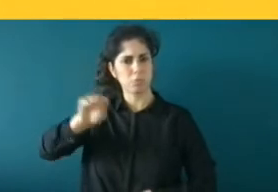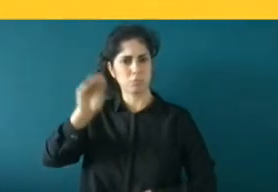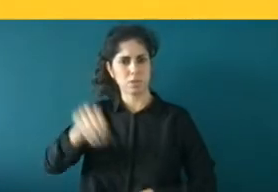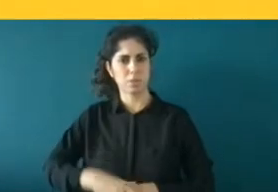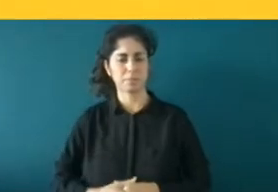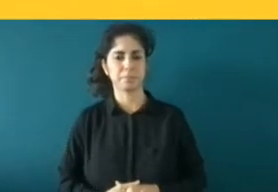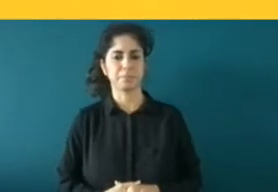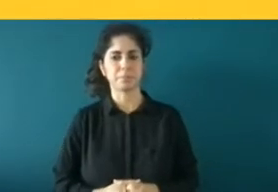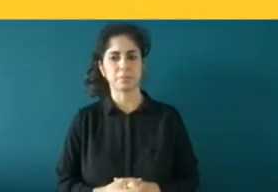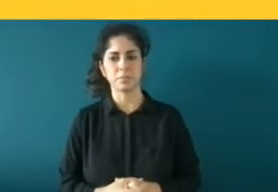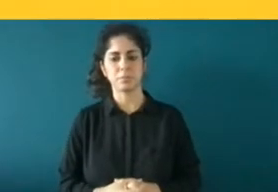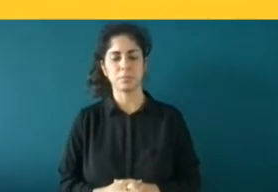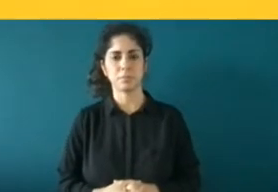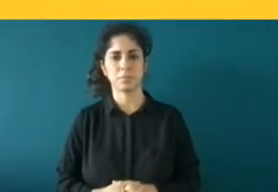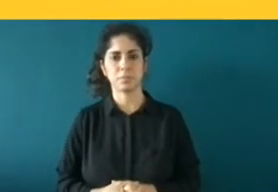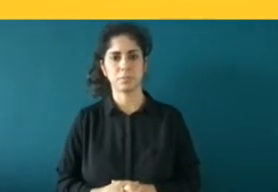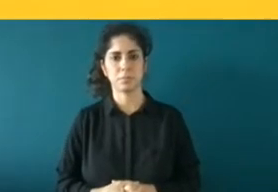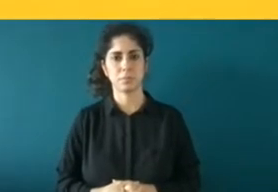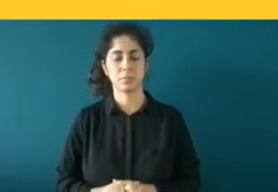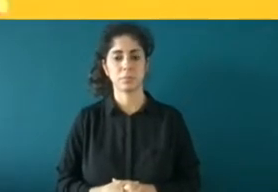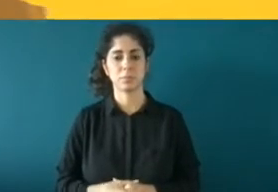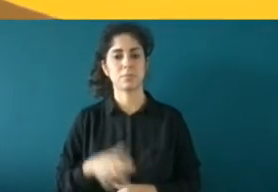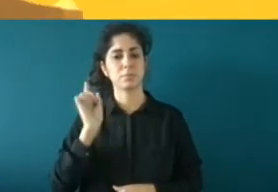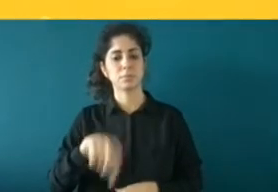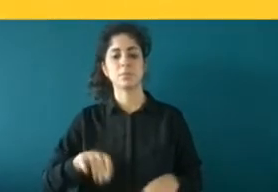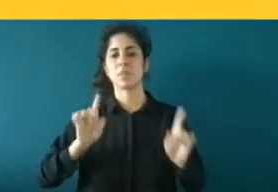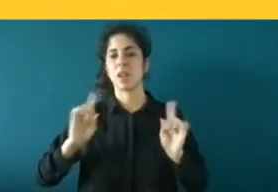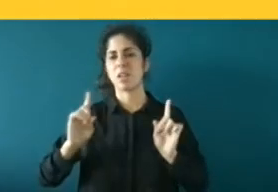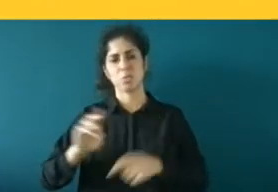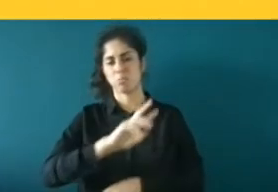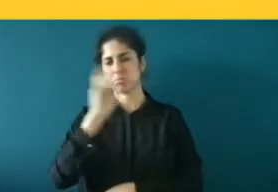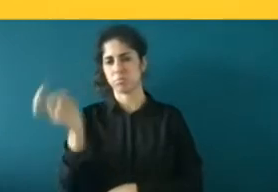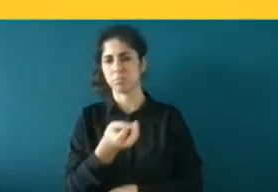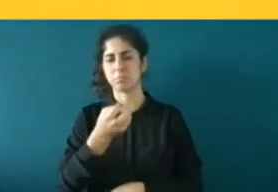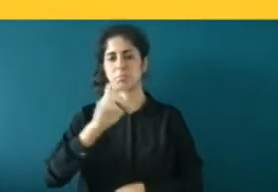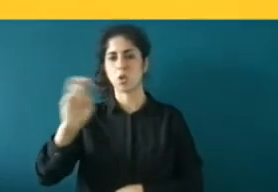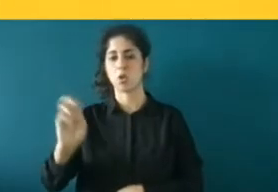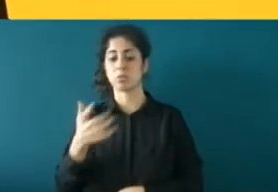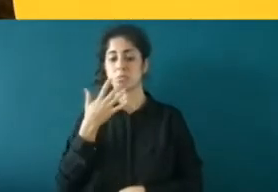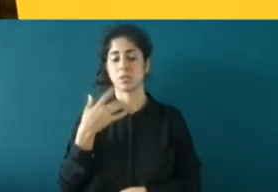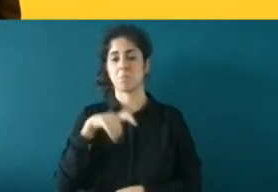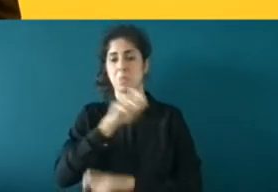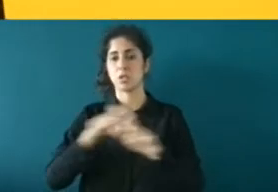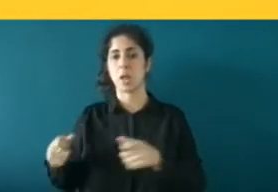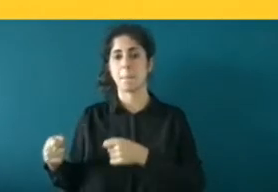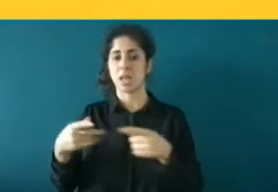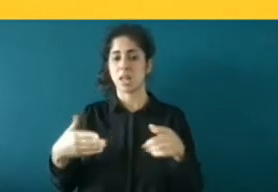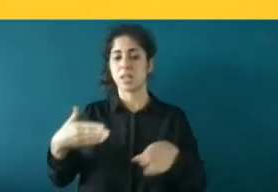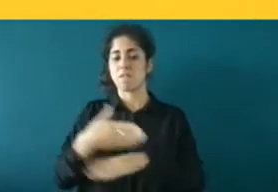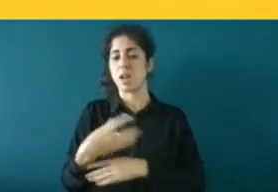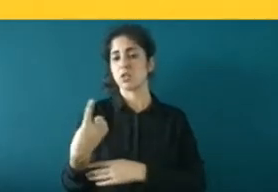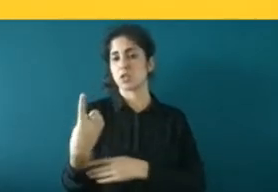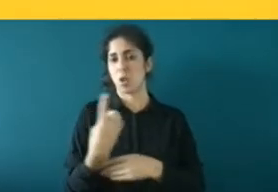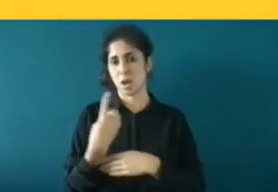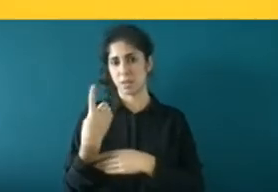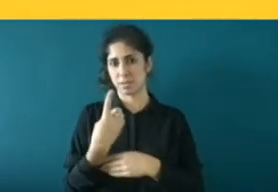Y bueno y en otros casos cuando han ido personas solas personas migrantes solas cuando llegan a comisaría